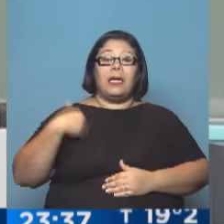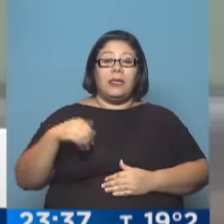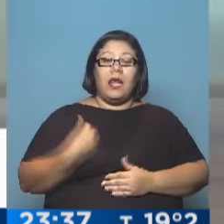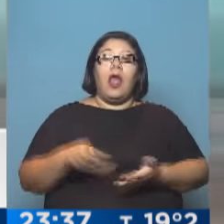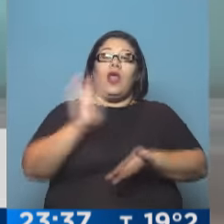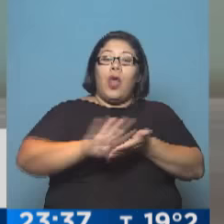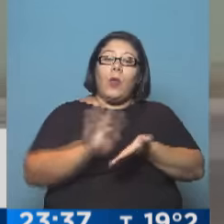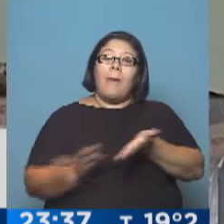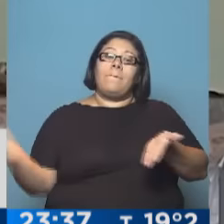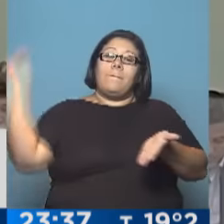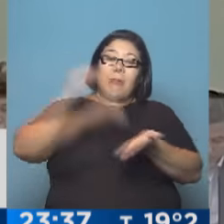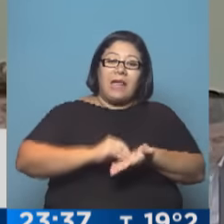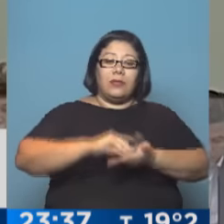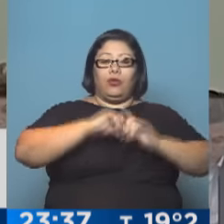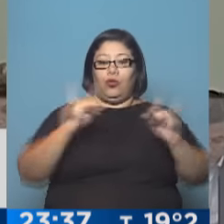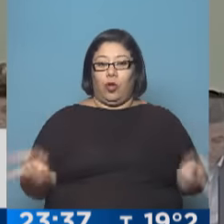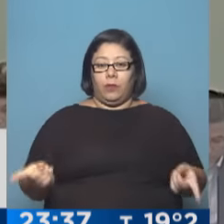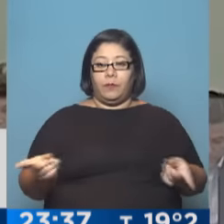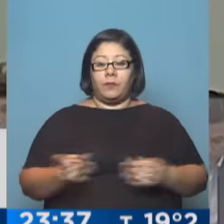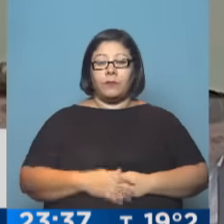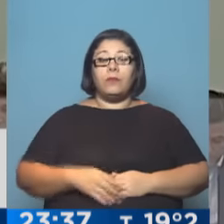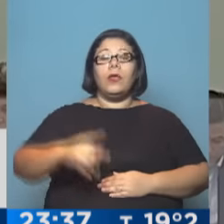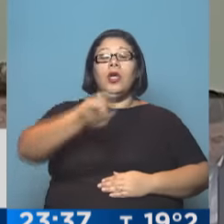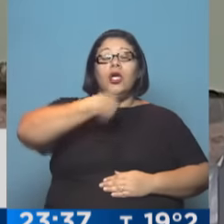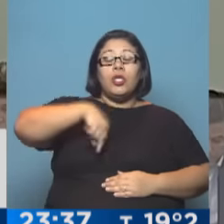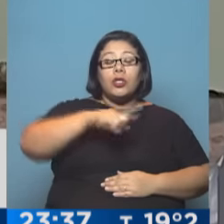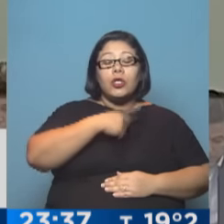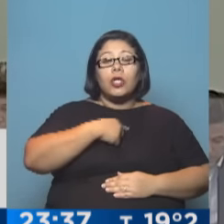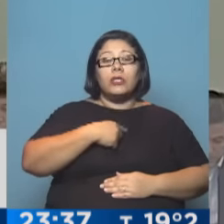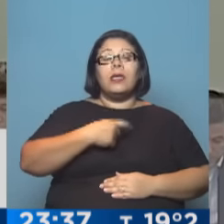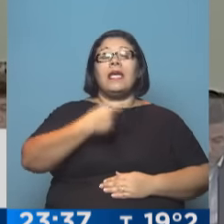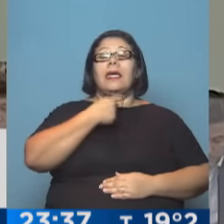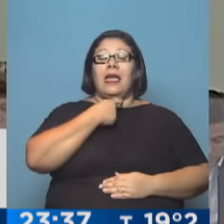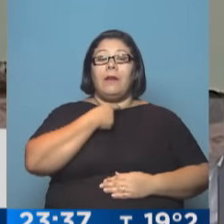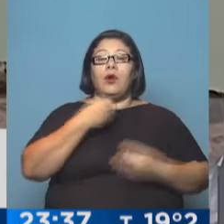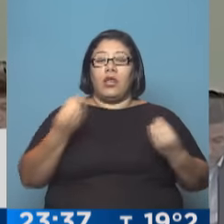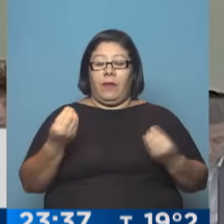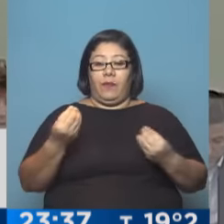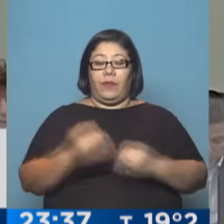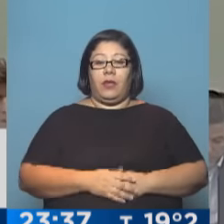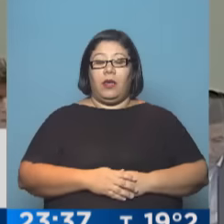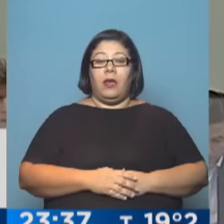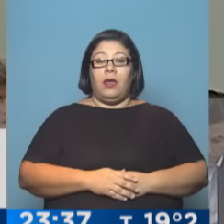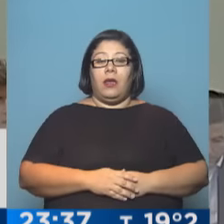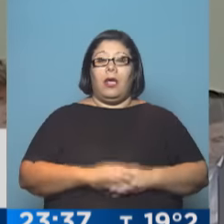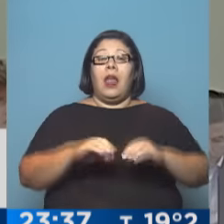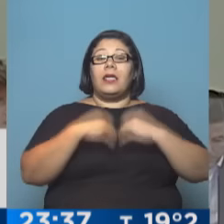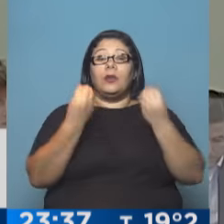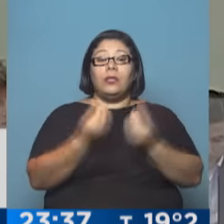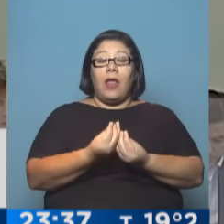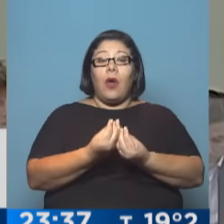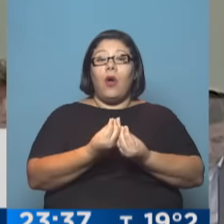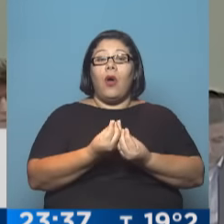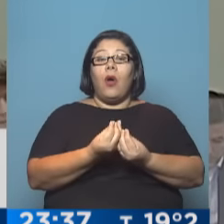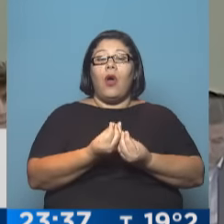sobreendeudar. Nosotros estimamos que, por lo menos como resultado de esta operación, no va haber aumento de